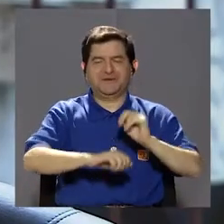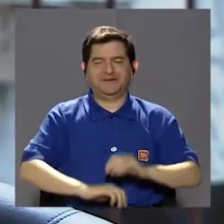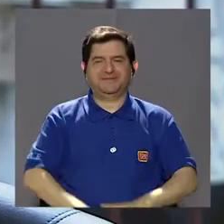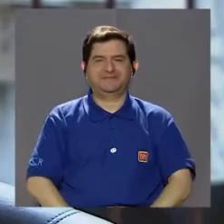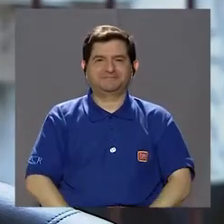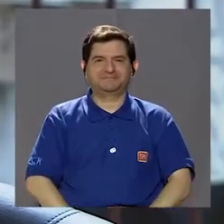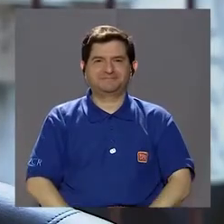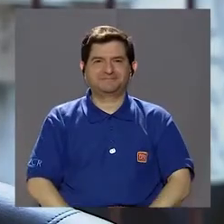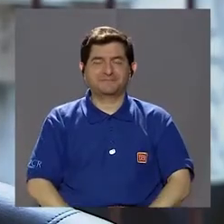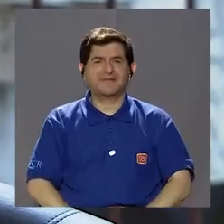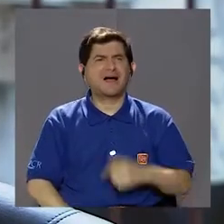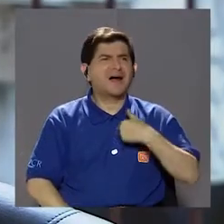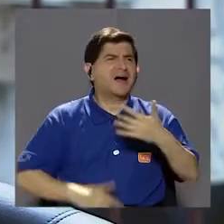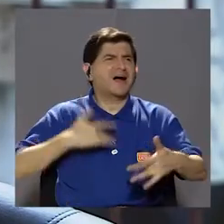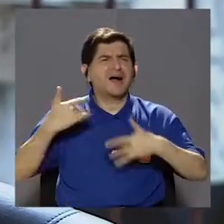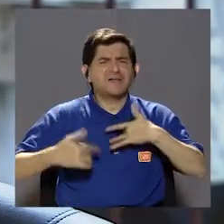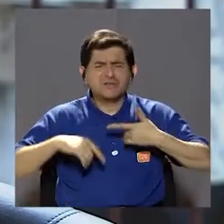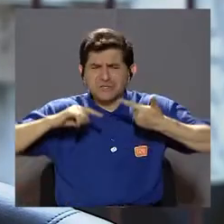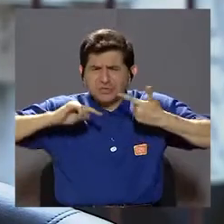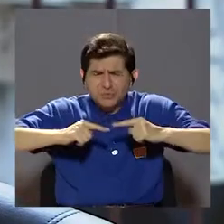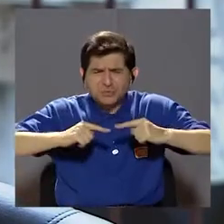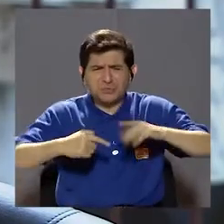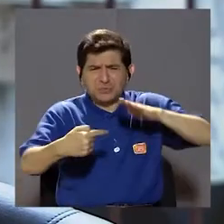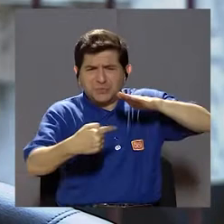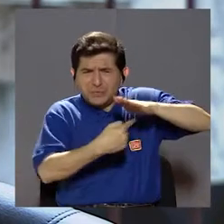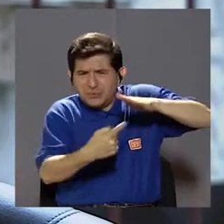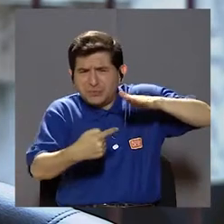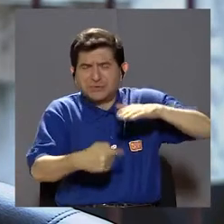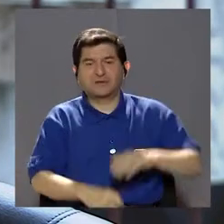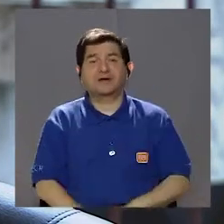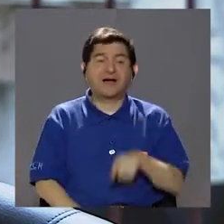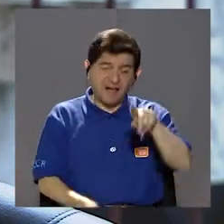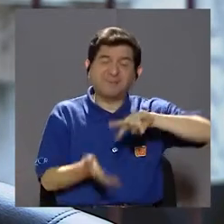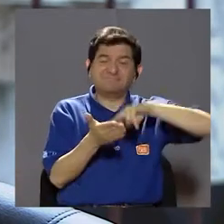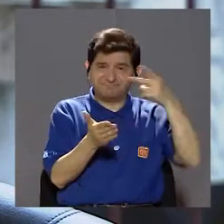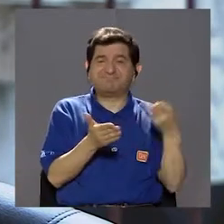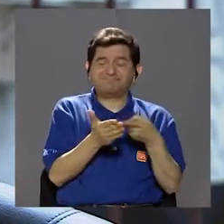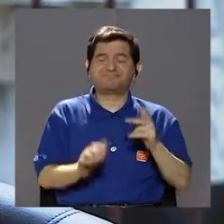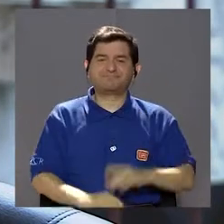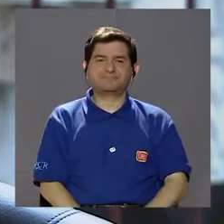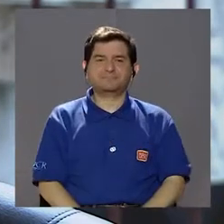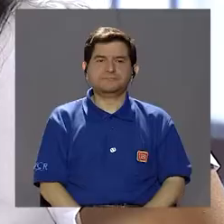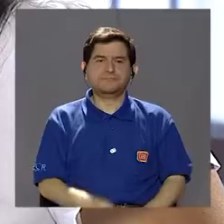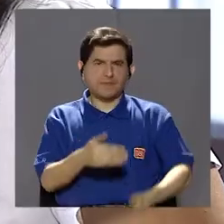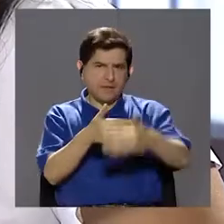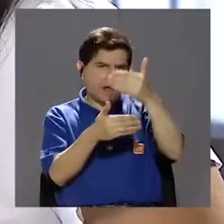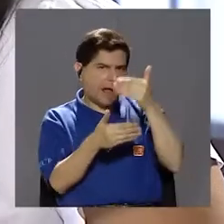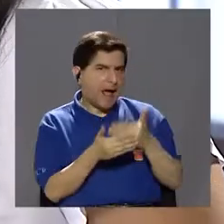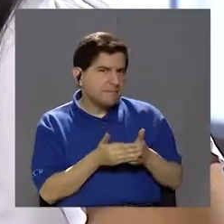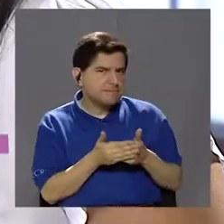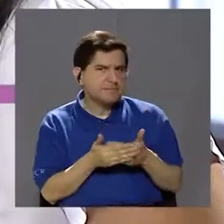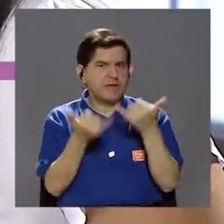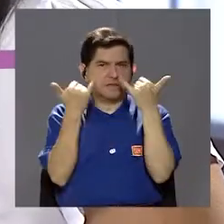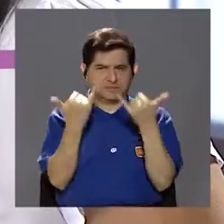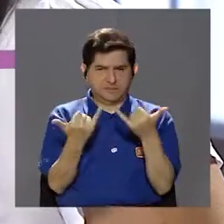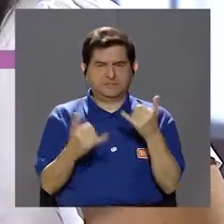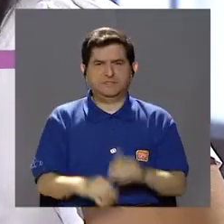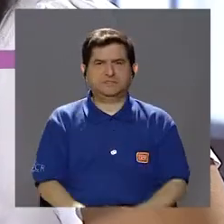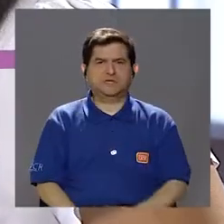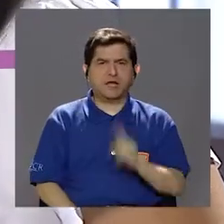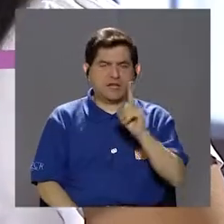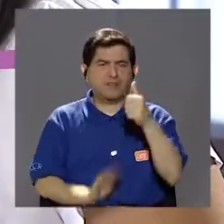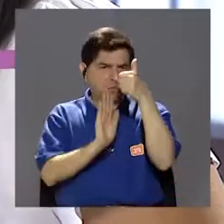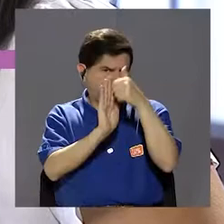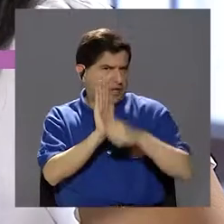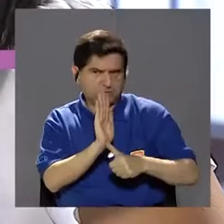la gente refiere, ¿verdad? Como le dices que siento un punzazo, un clavo que me metí en el talón, es eso. Pero entonces, antes de, por ejemplo, ya el